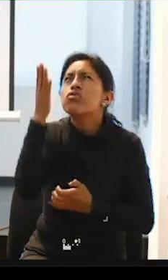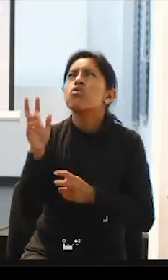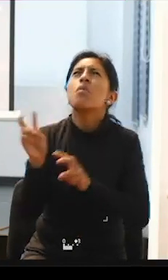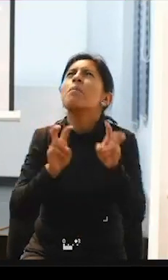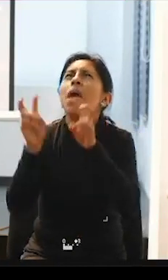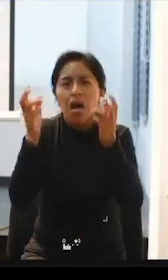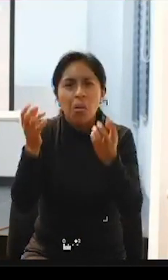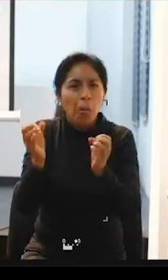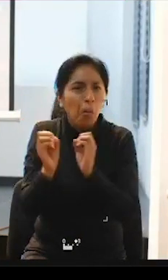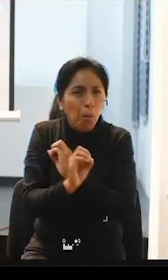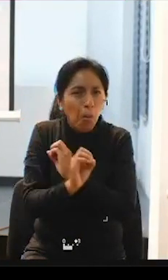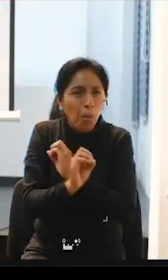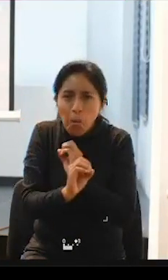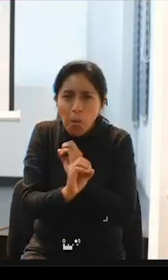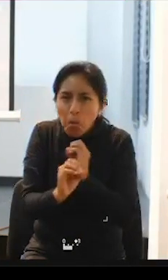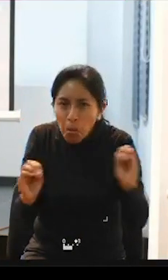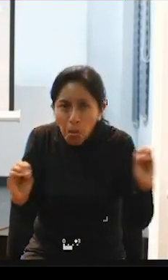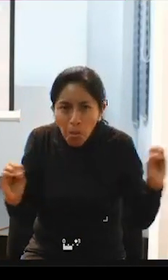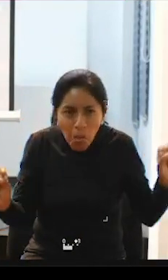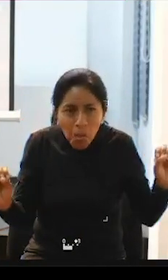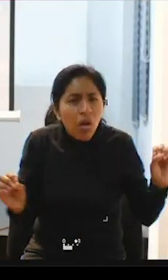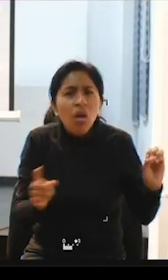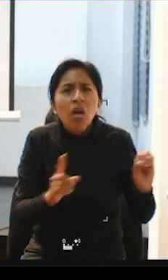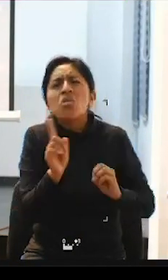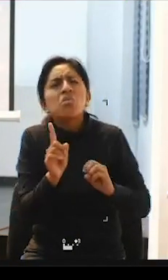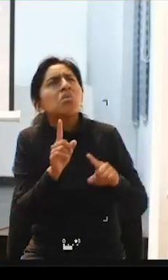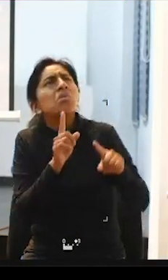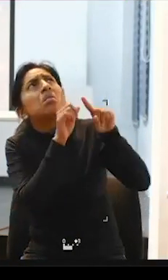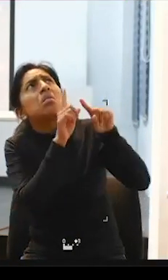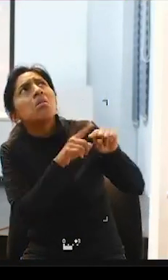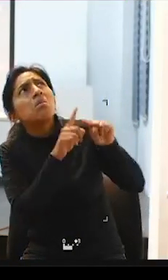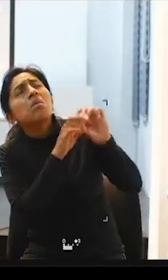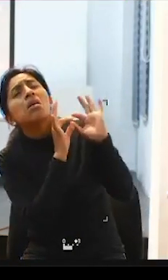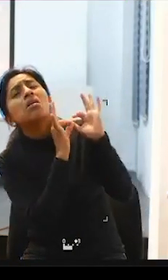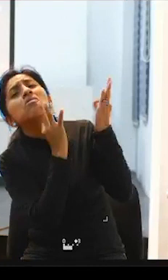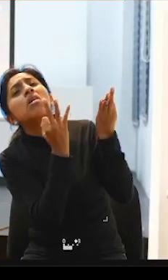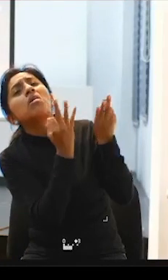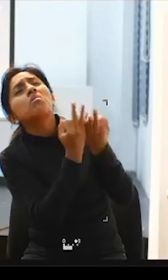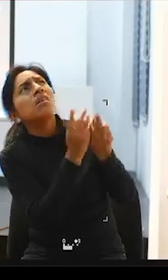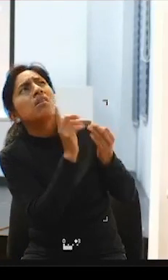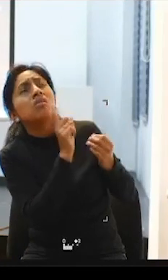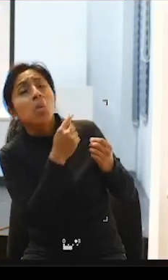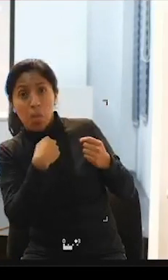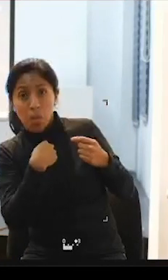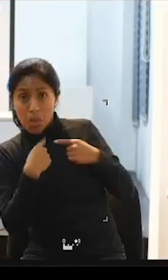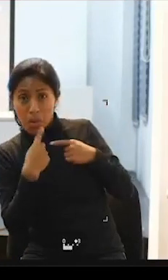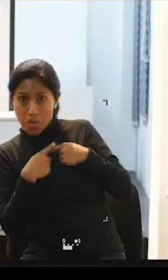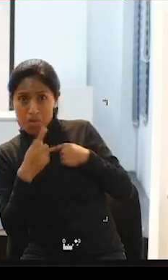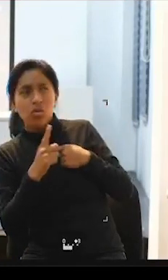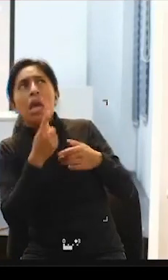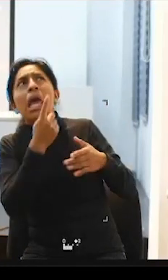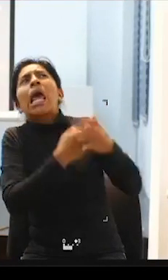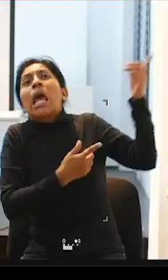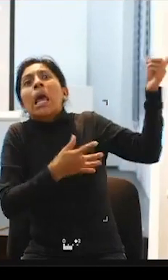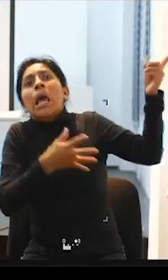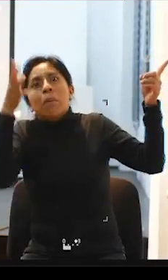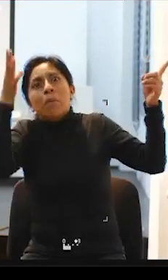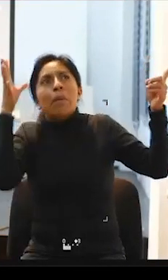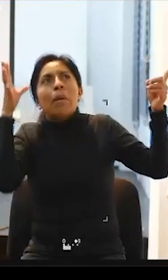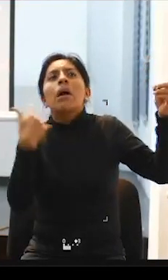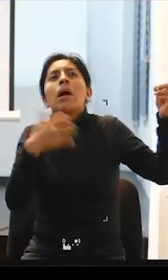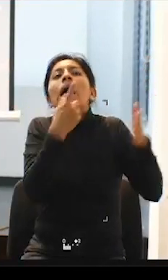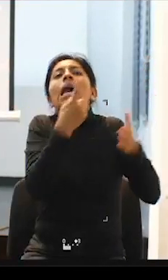otro lado una dependencia total de la familia no podía decidir por el mismo qué dirá mi mamá qué dirá mi papá mi